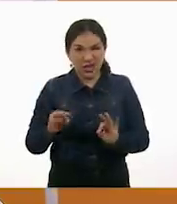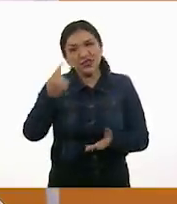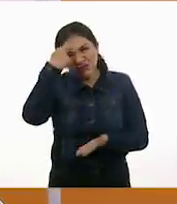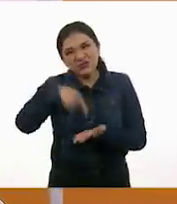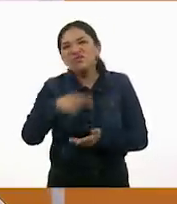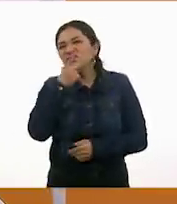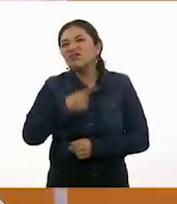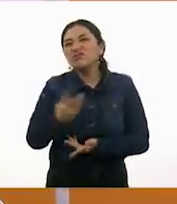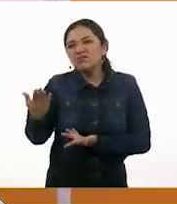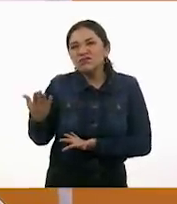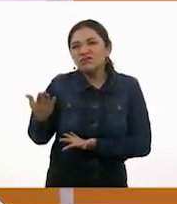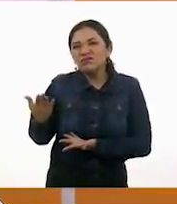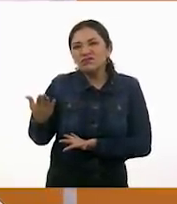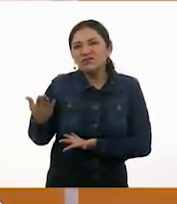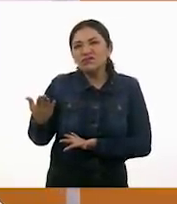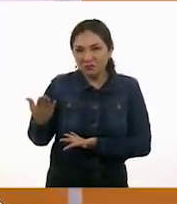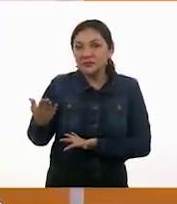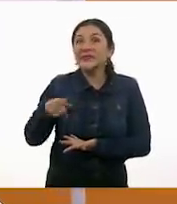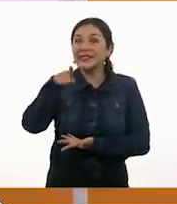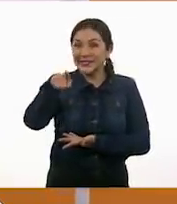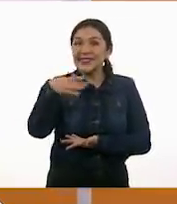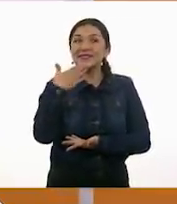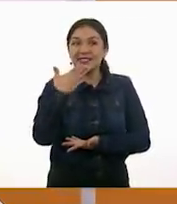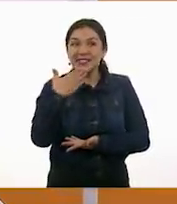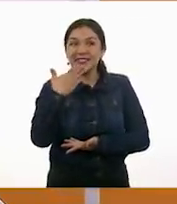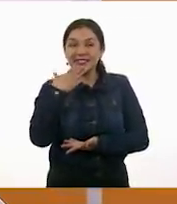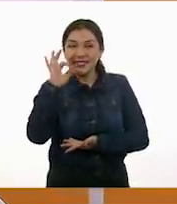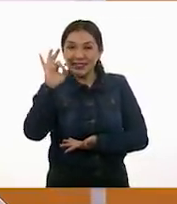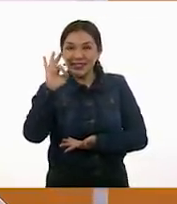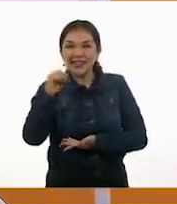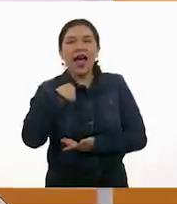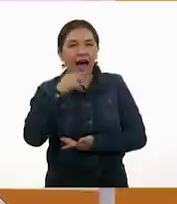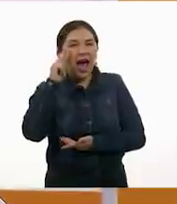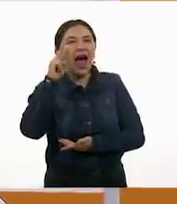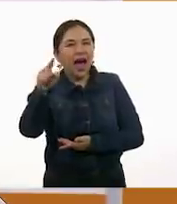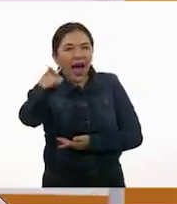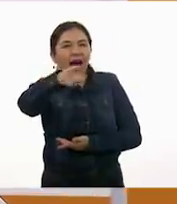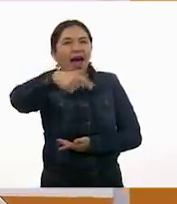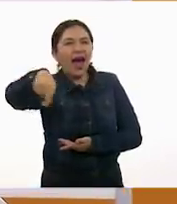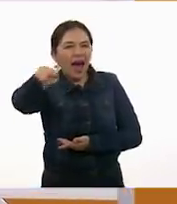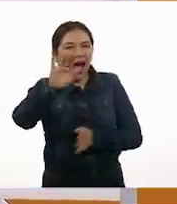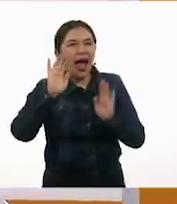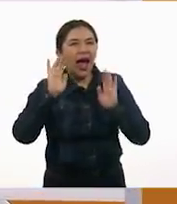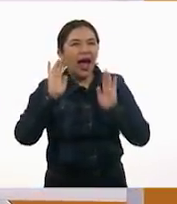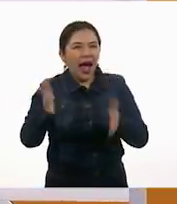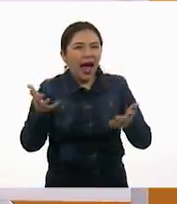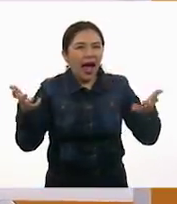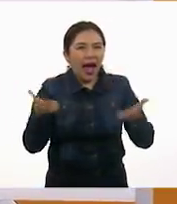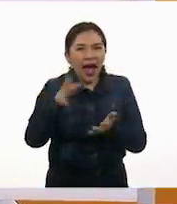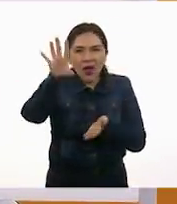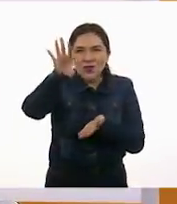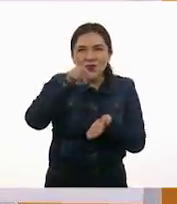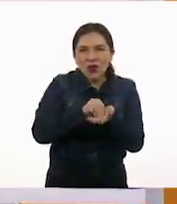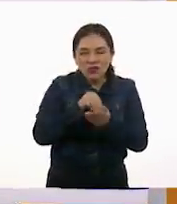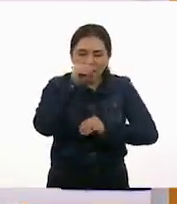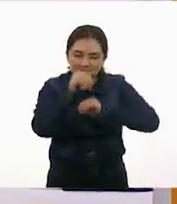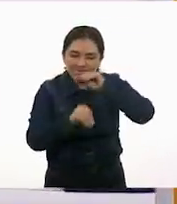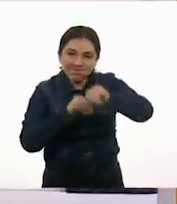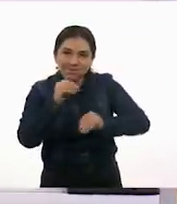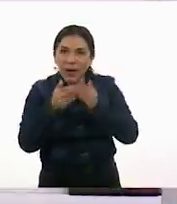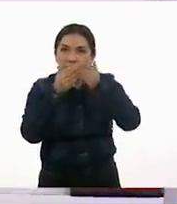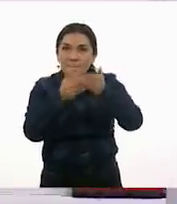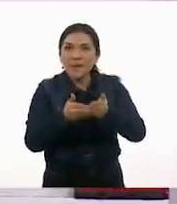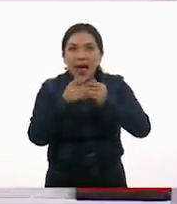dicen? Sí. Muy bien. Ya veo a algunos de ustedes en casa que ya están armando.